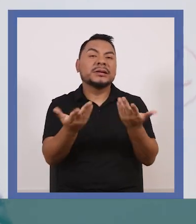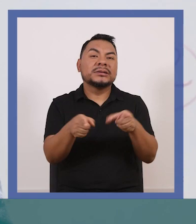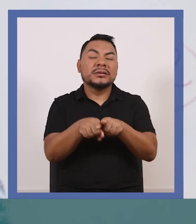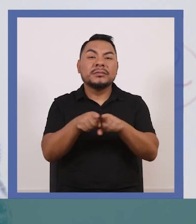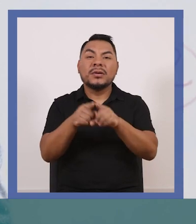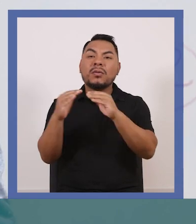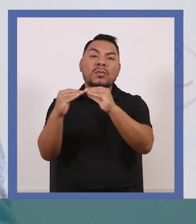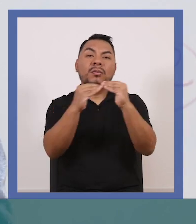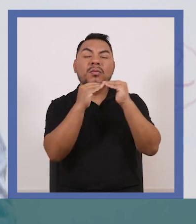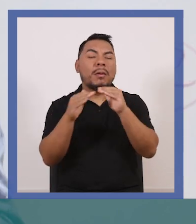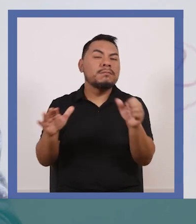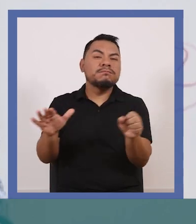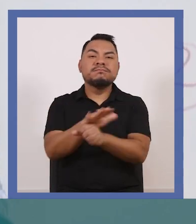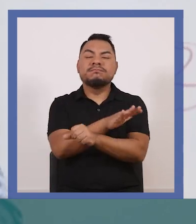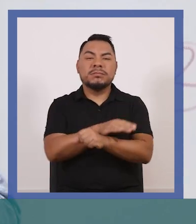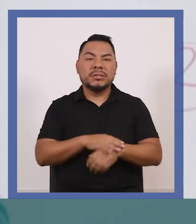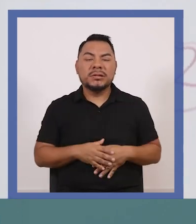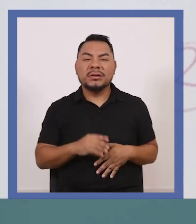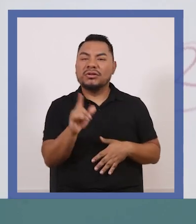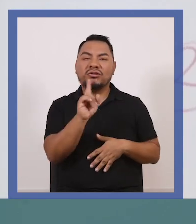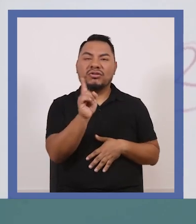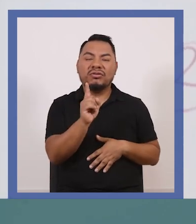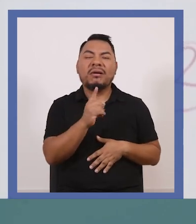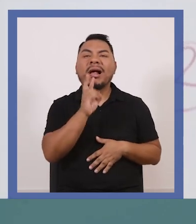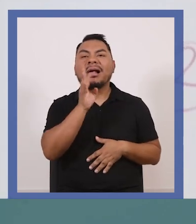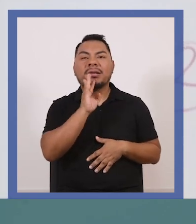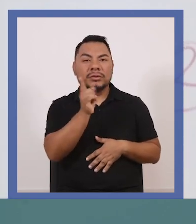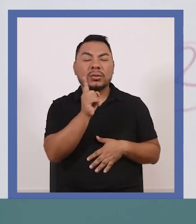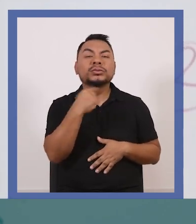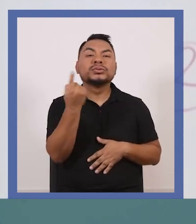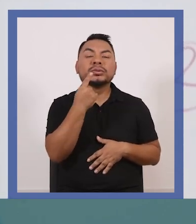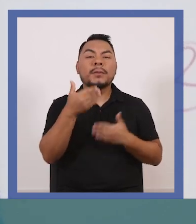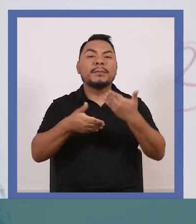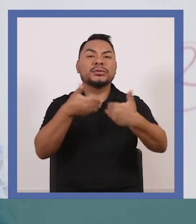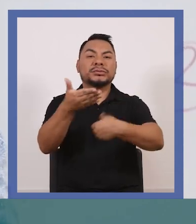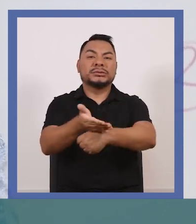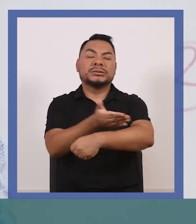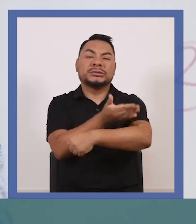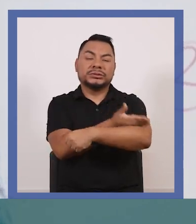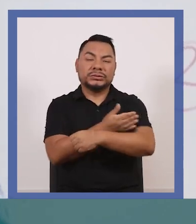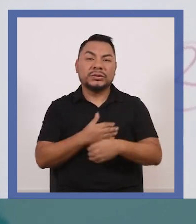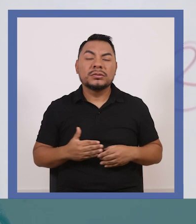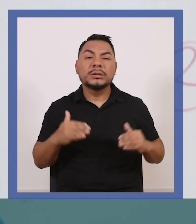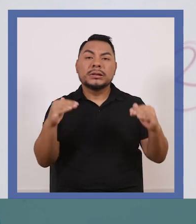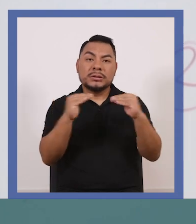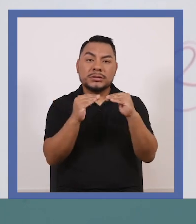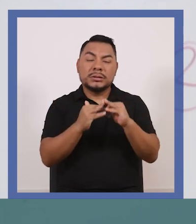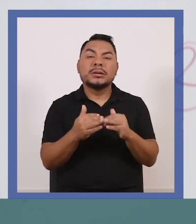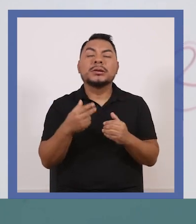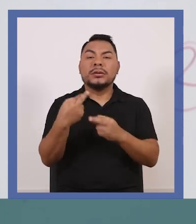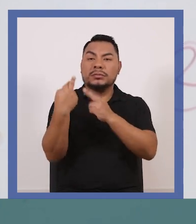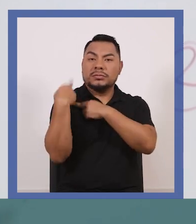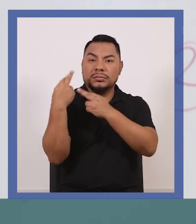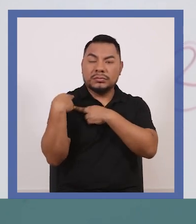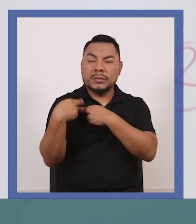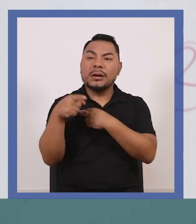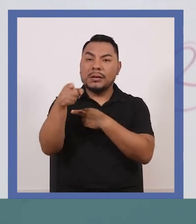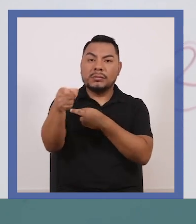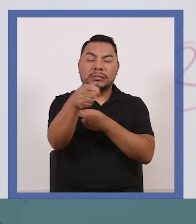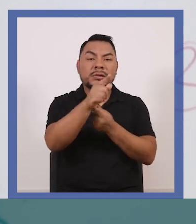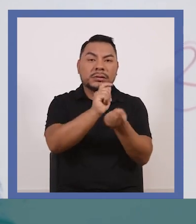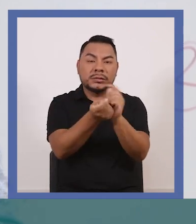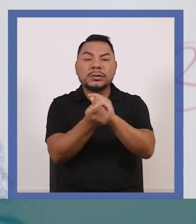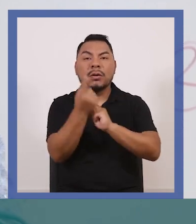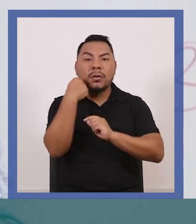de hablar de un igualitarismo absoluto, absurdo, sino de un proceso equitativo de distribución de roles, cambios en los